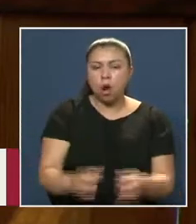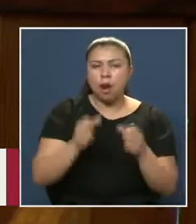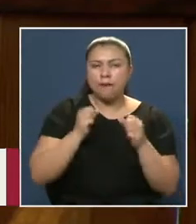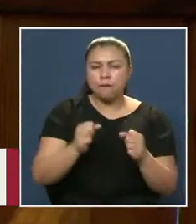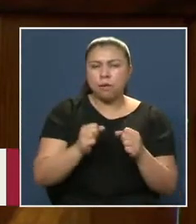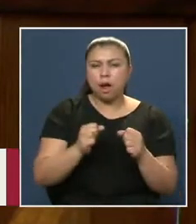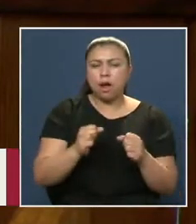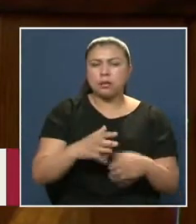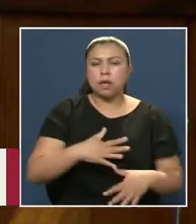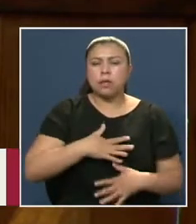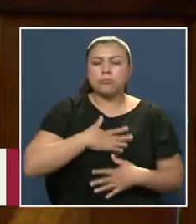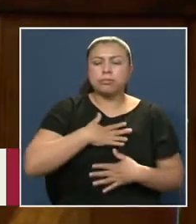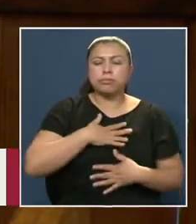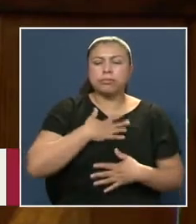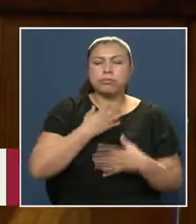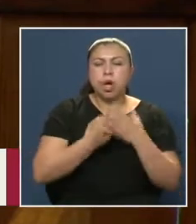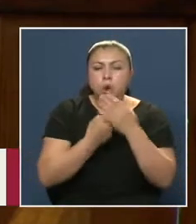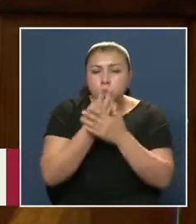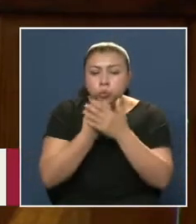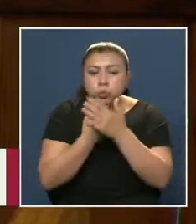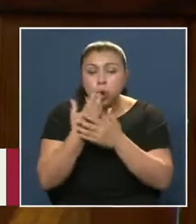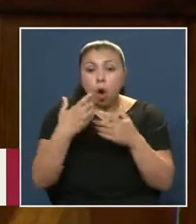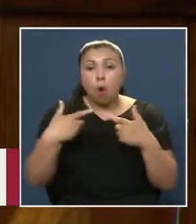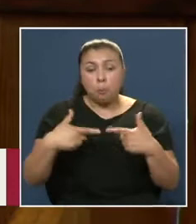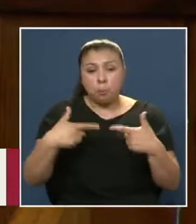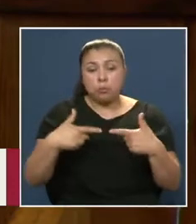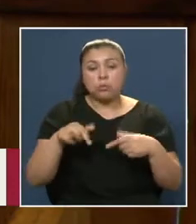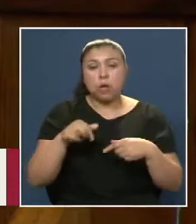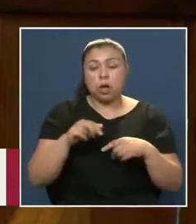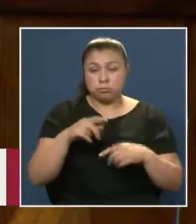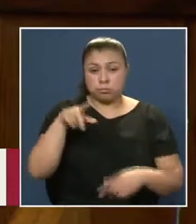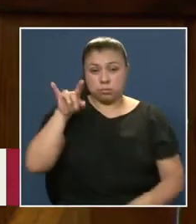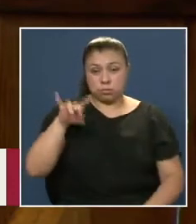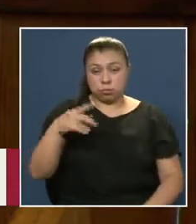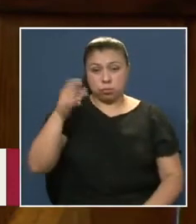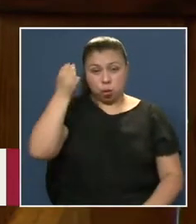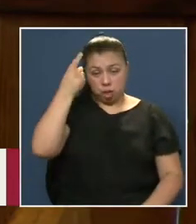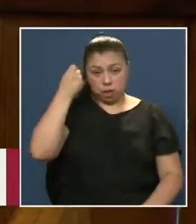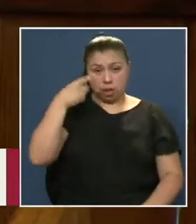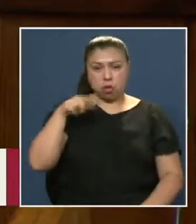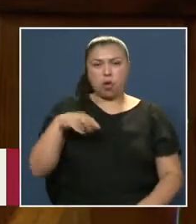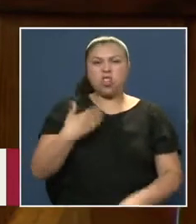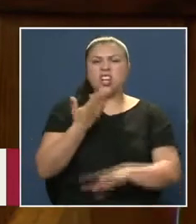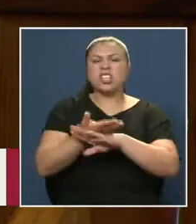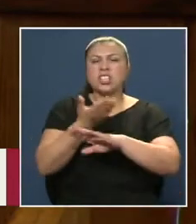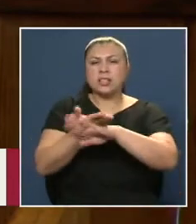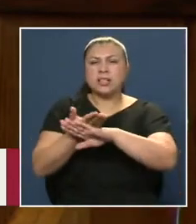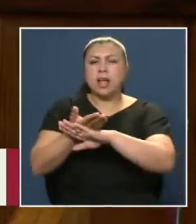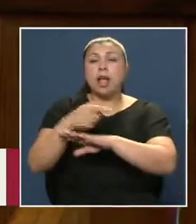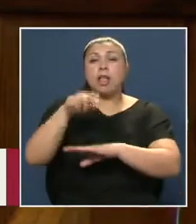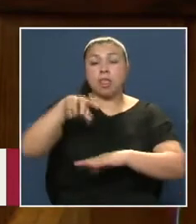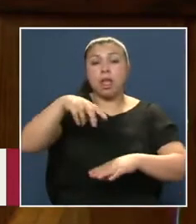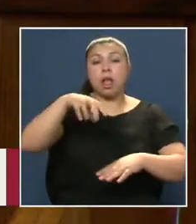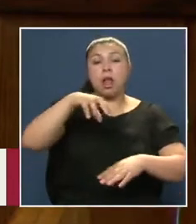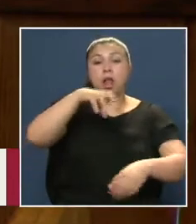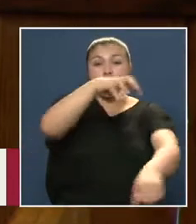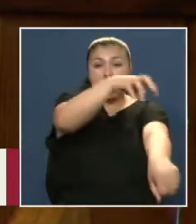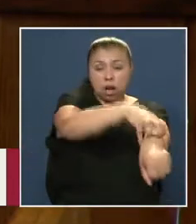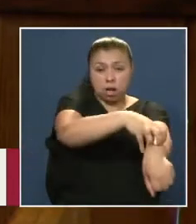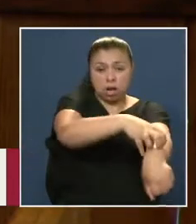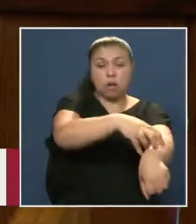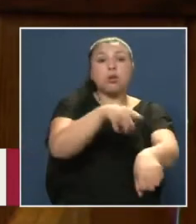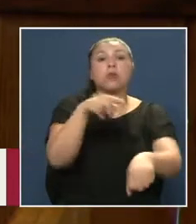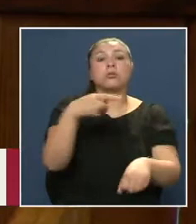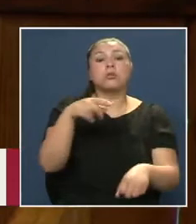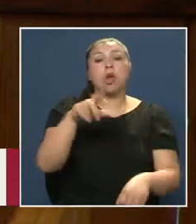inspiraba El radicalismo Supo interpretar Las primeras demandas De este vasto territorio Don